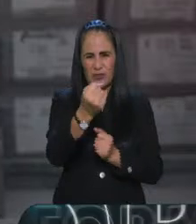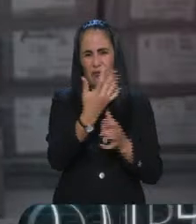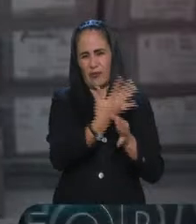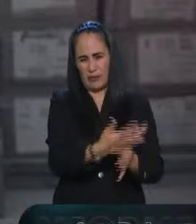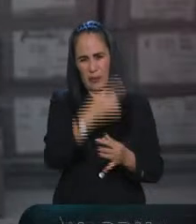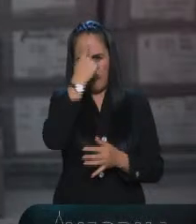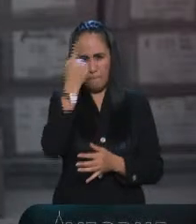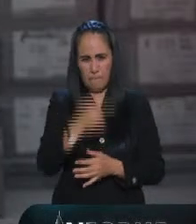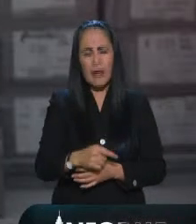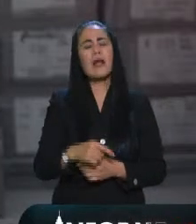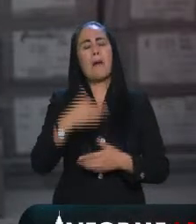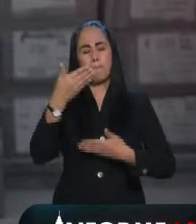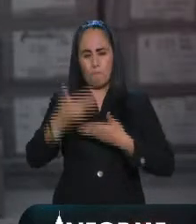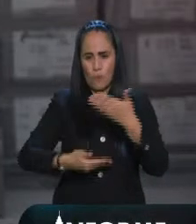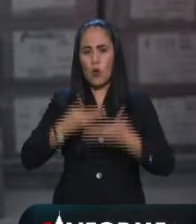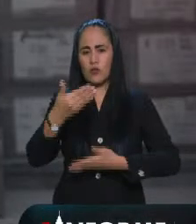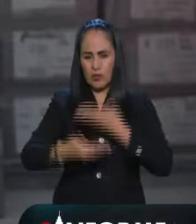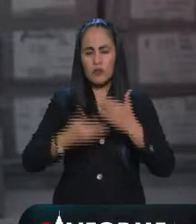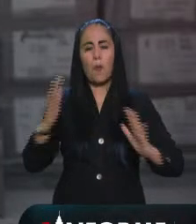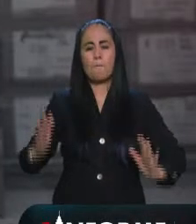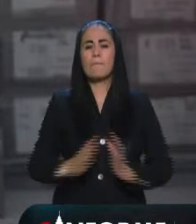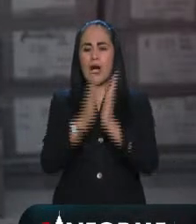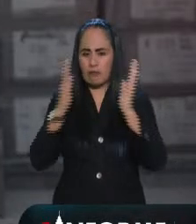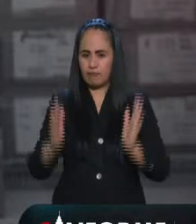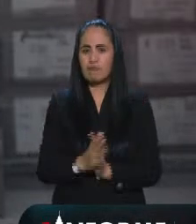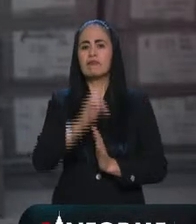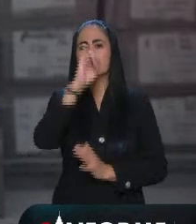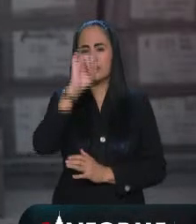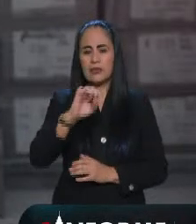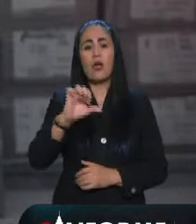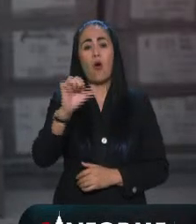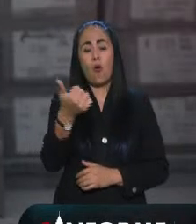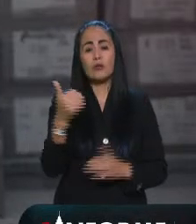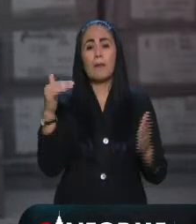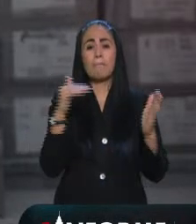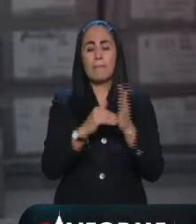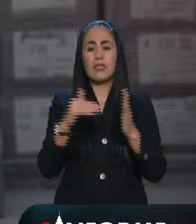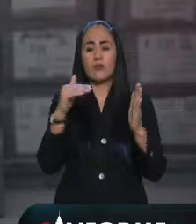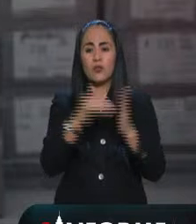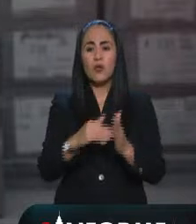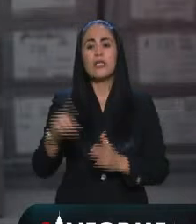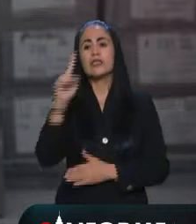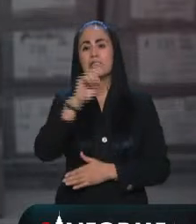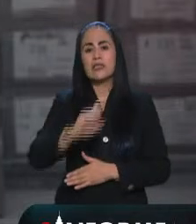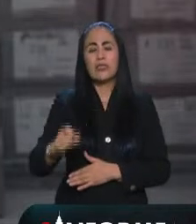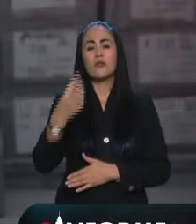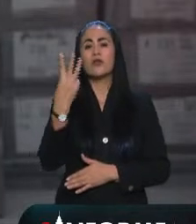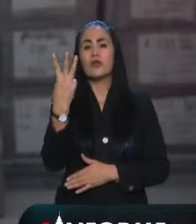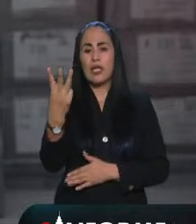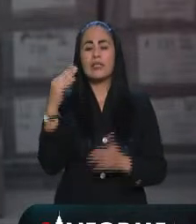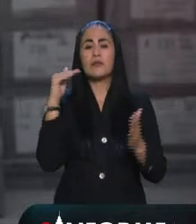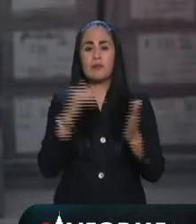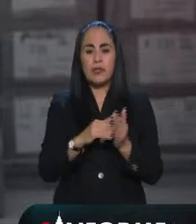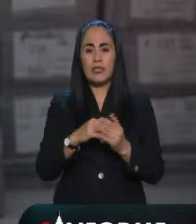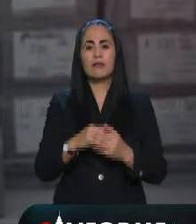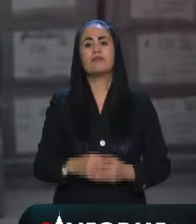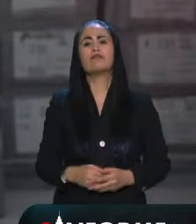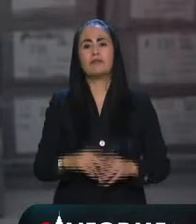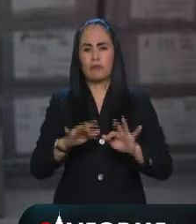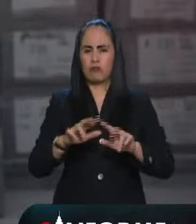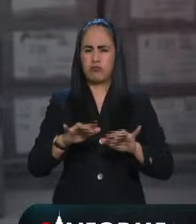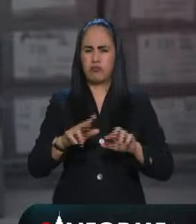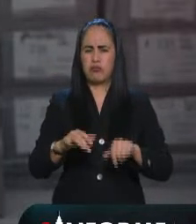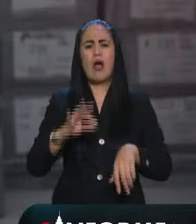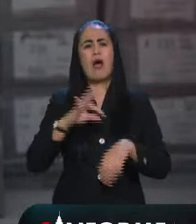que se realice este proceso democrático de las 11 millones 103 mil 938 que se entregaron de manera física y digital